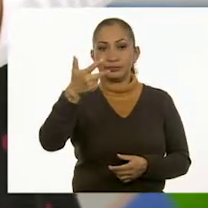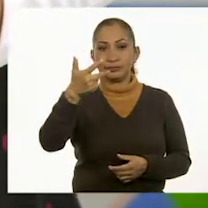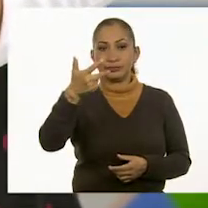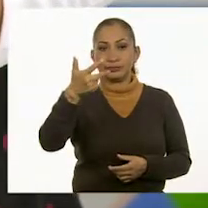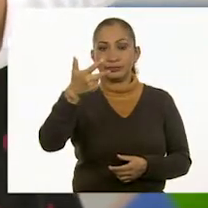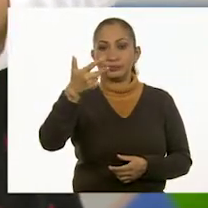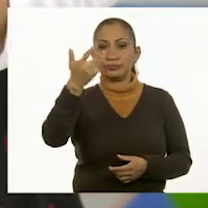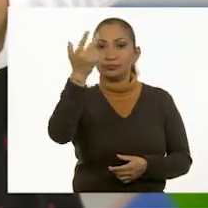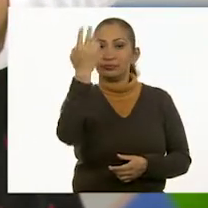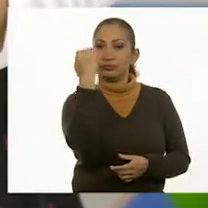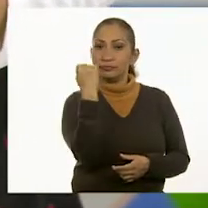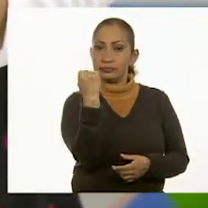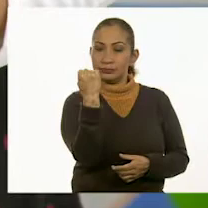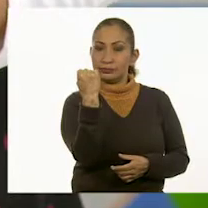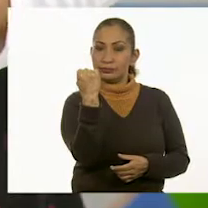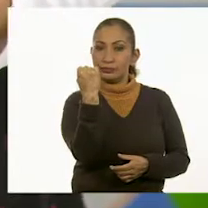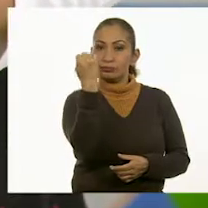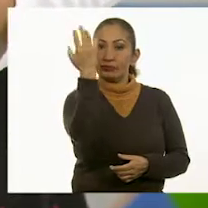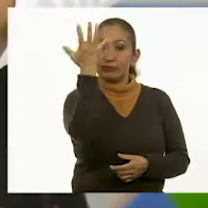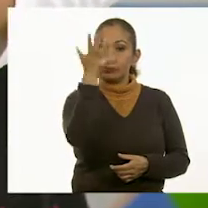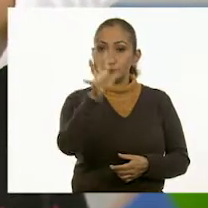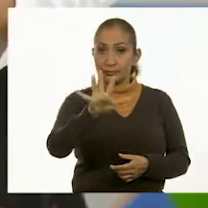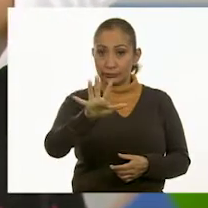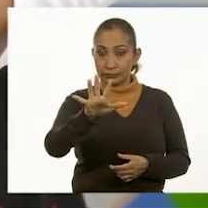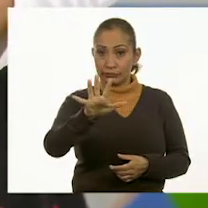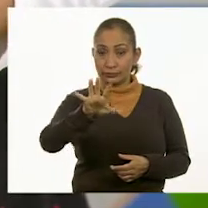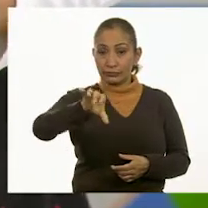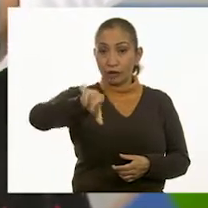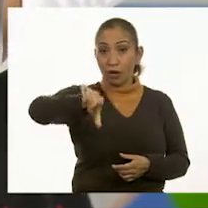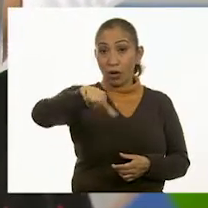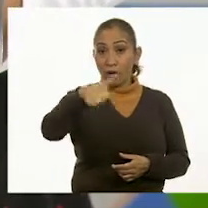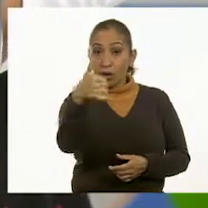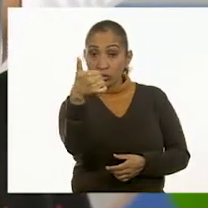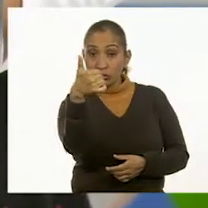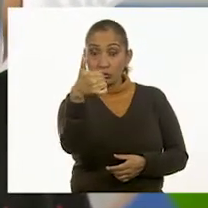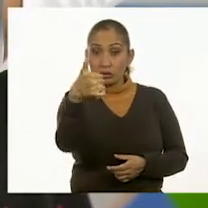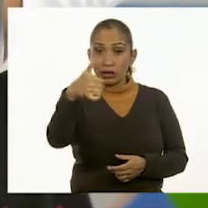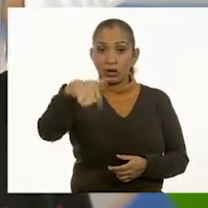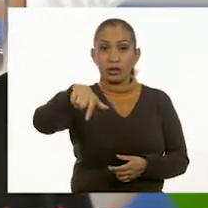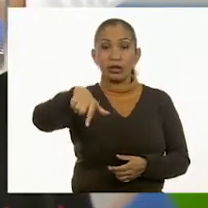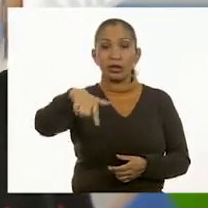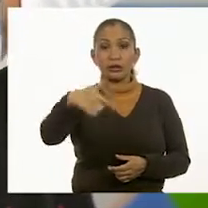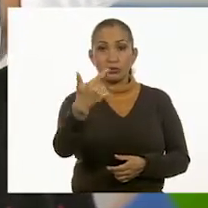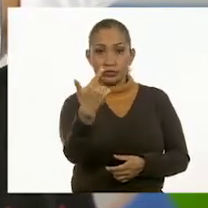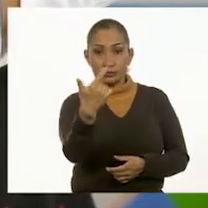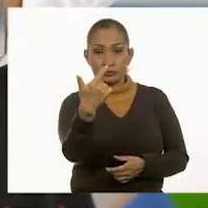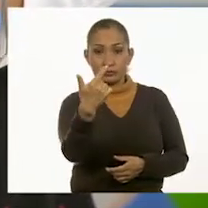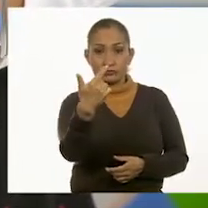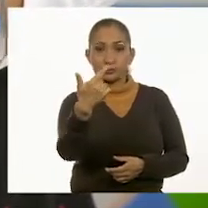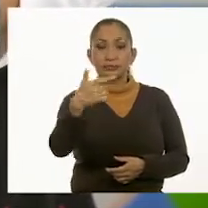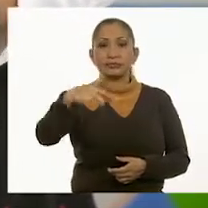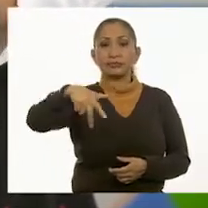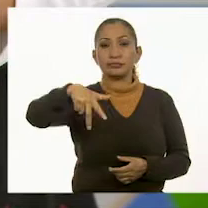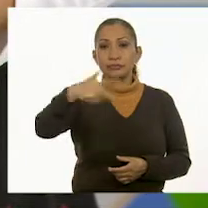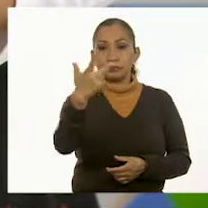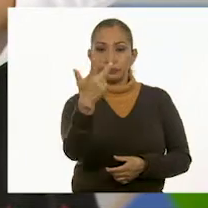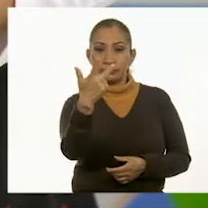ocho, nueve, diez, once, doce,